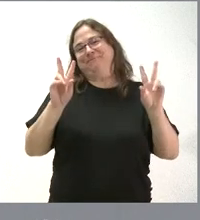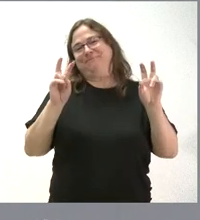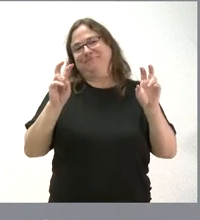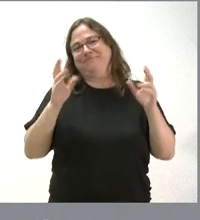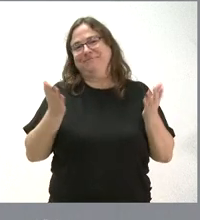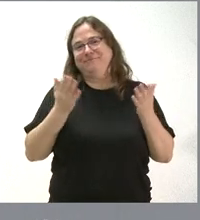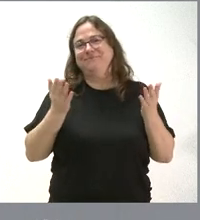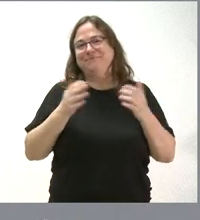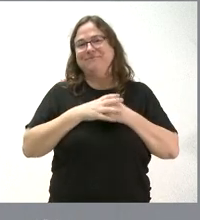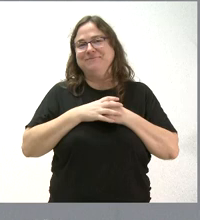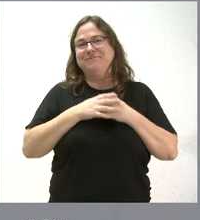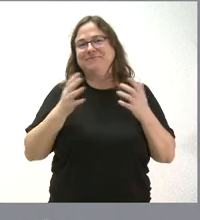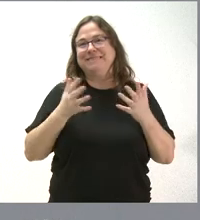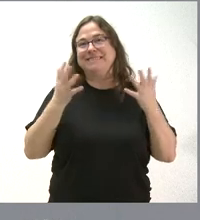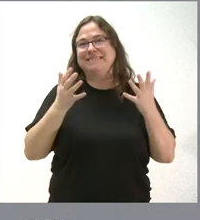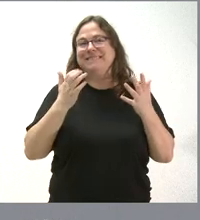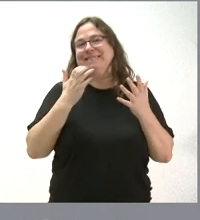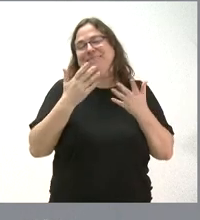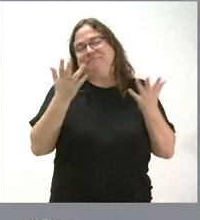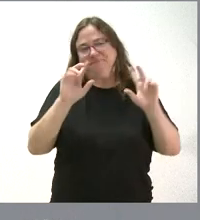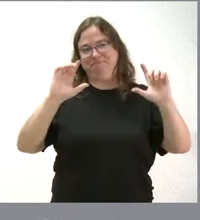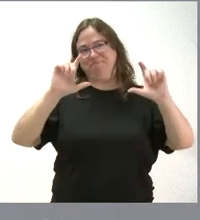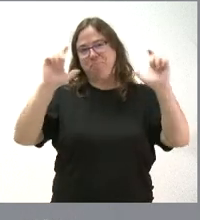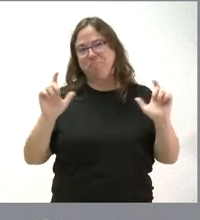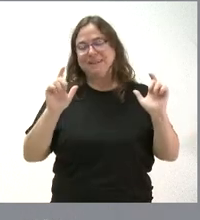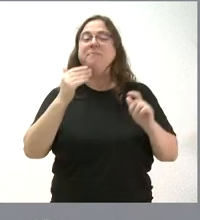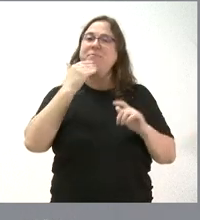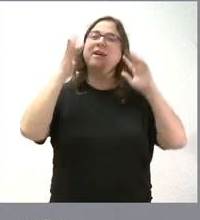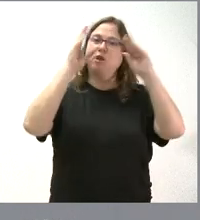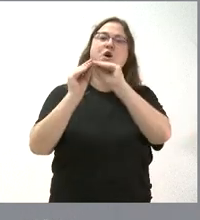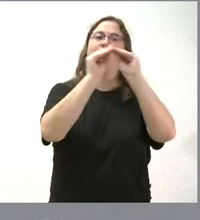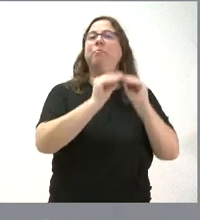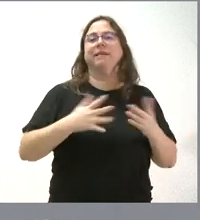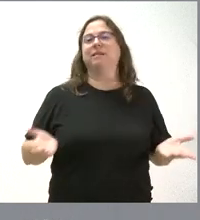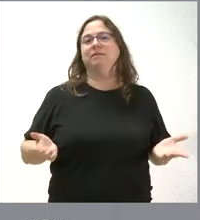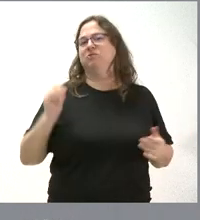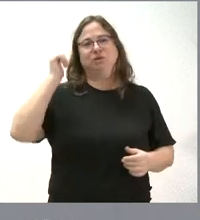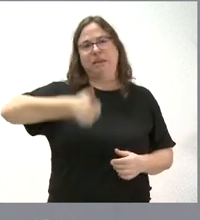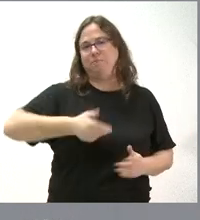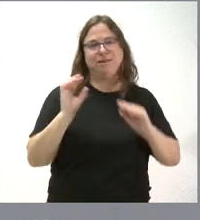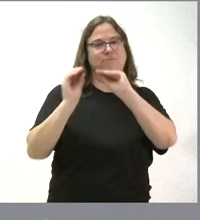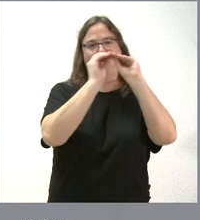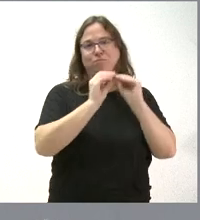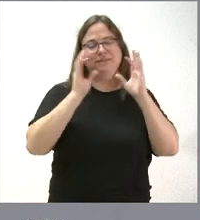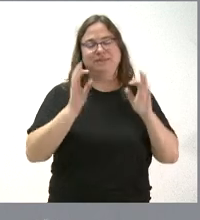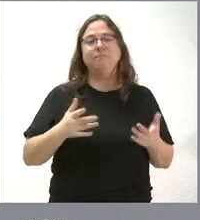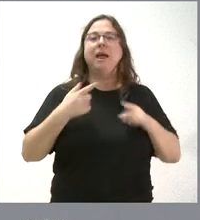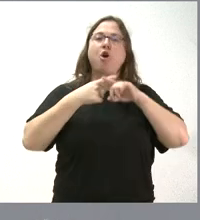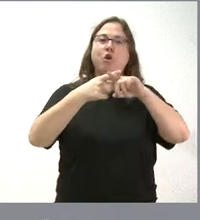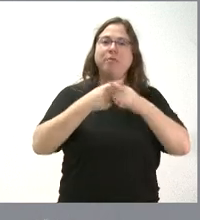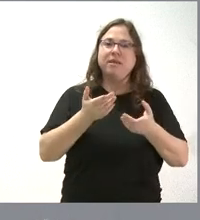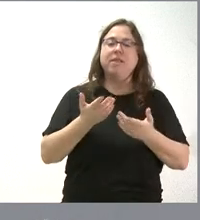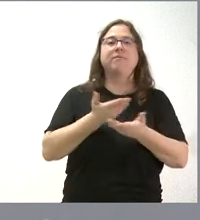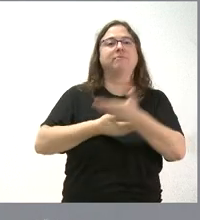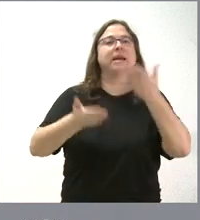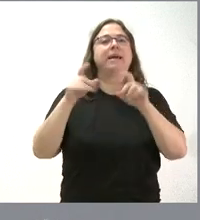paréntesis. Sí, es una filosofía que compartimos, lo hemos compartido siempre, que es que hay que contar con las empresas,